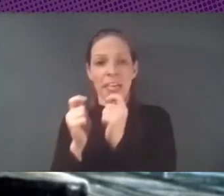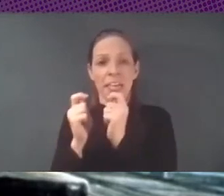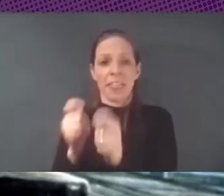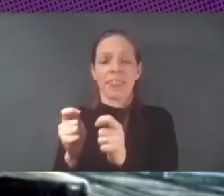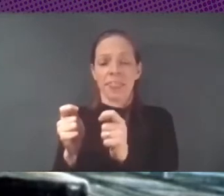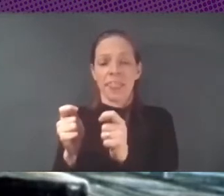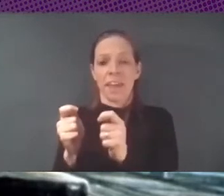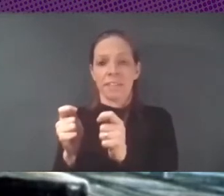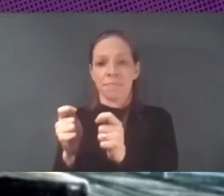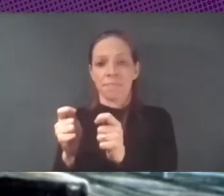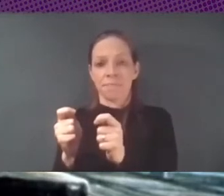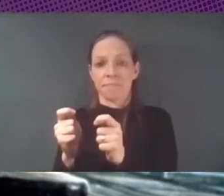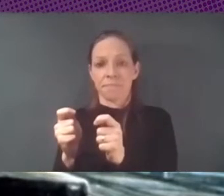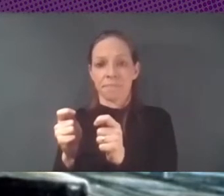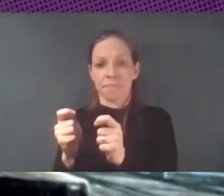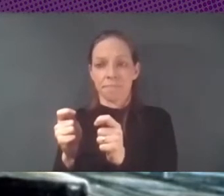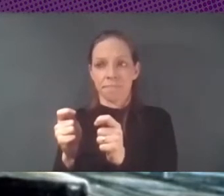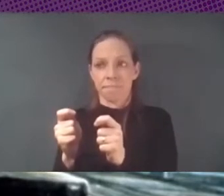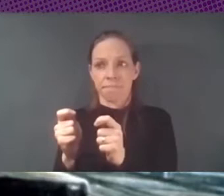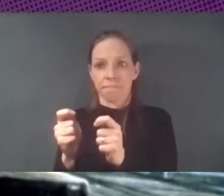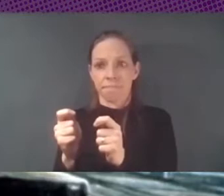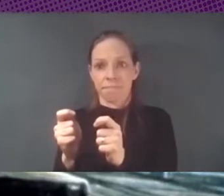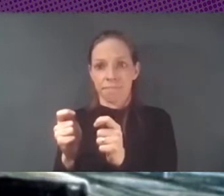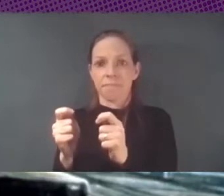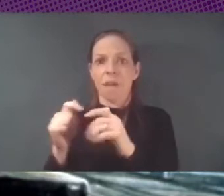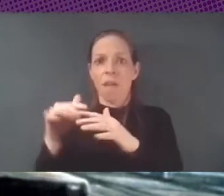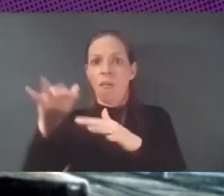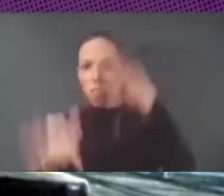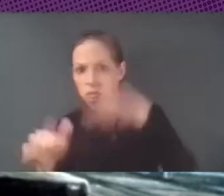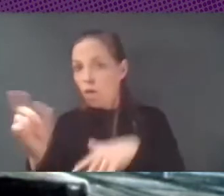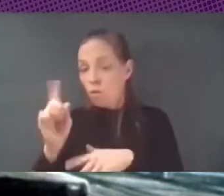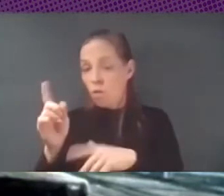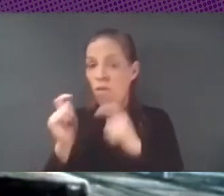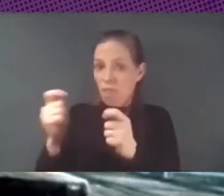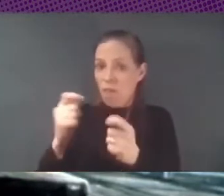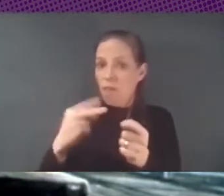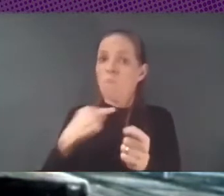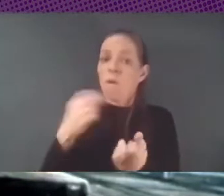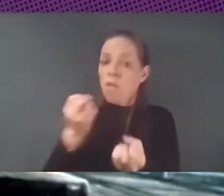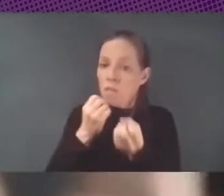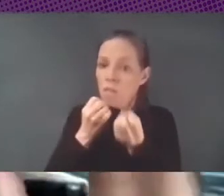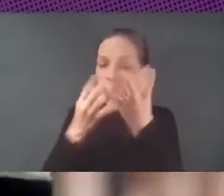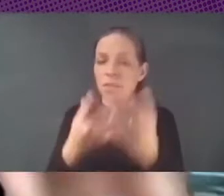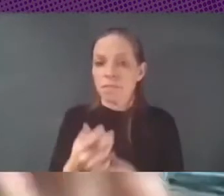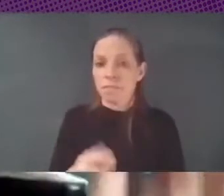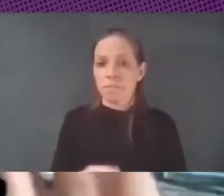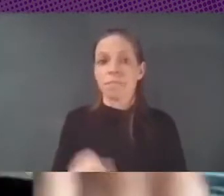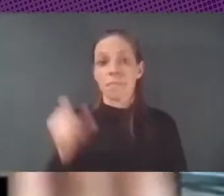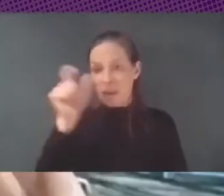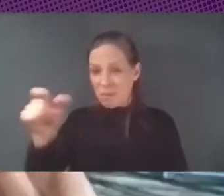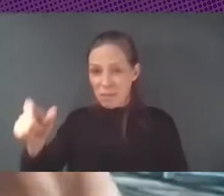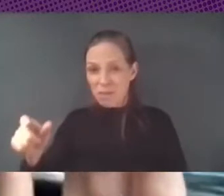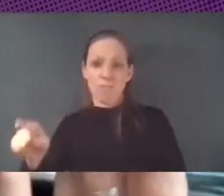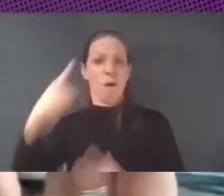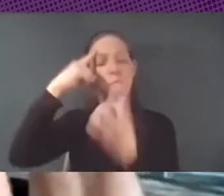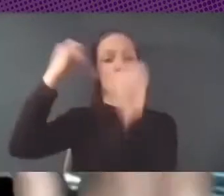empieza así. Muchas de estas voces, de hecho, no son académicas. Muchas veces los académicos son como